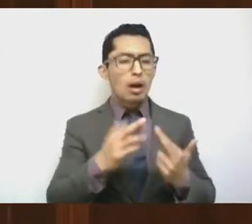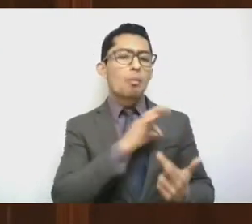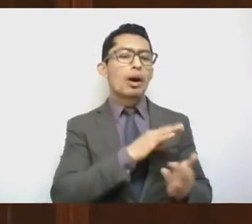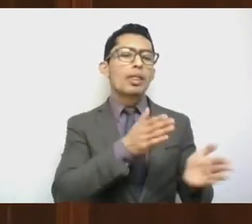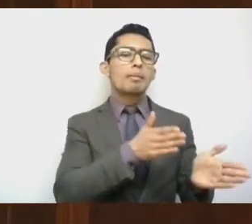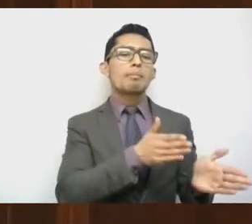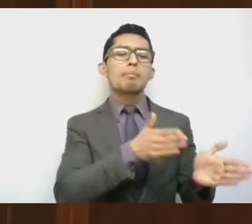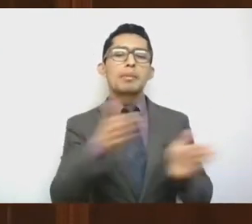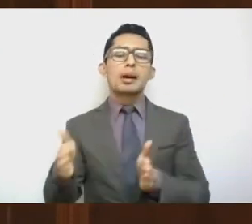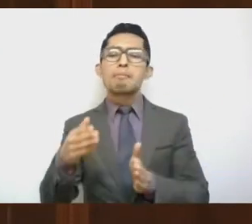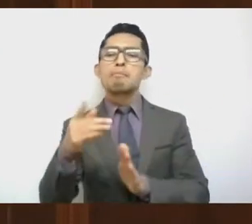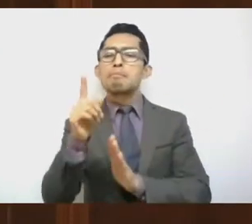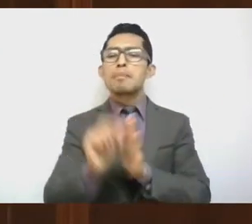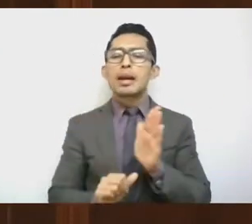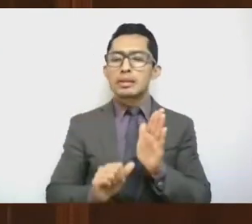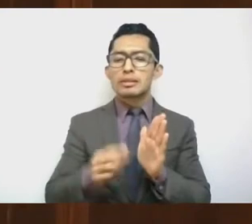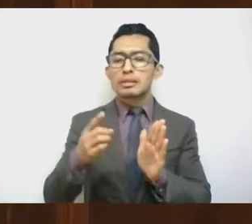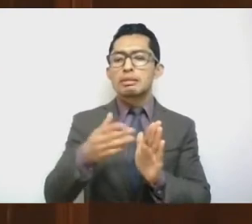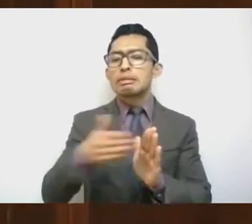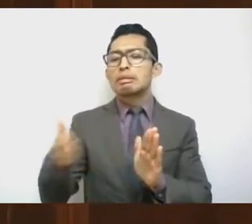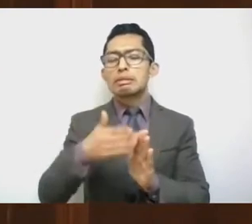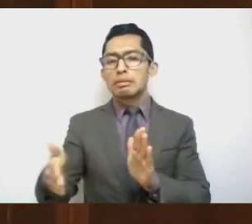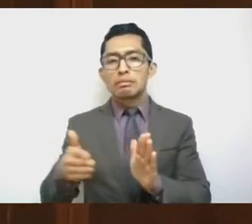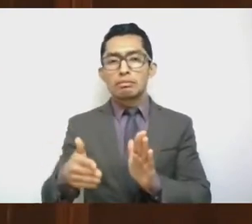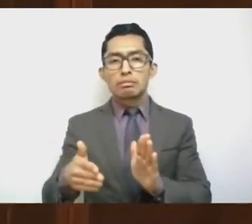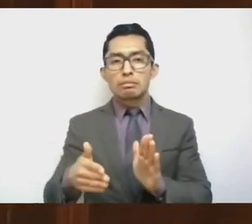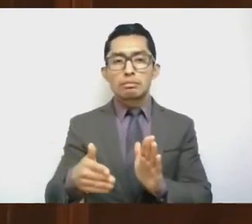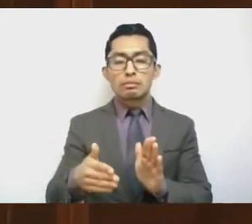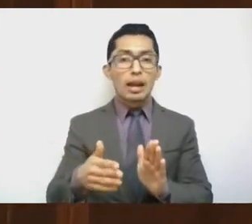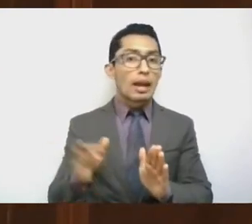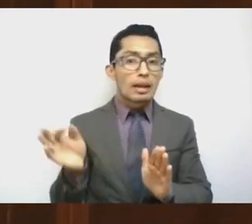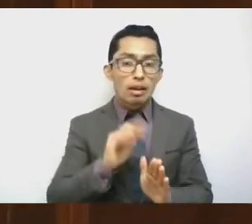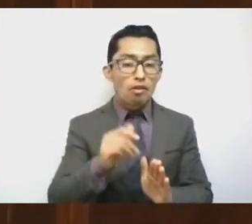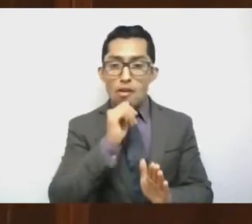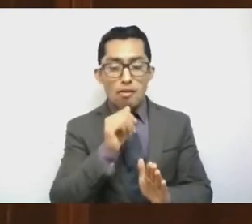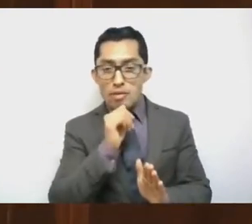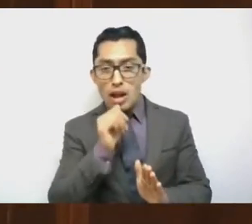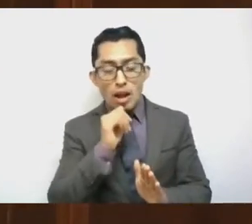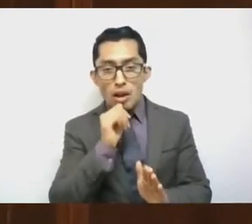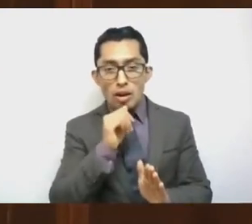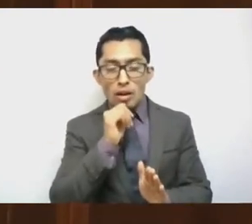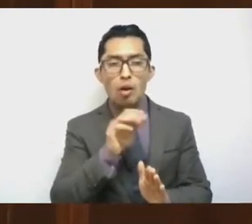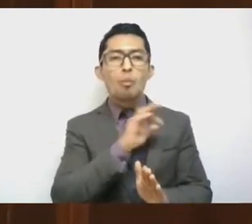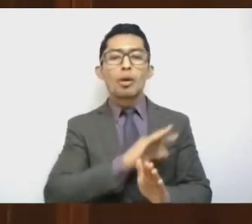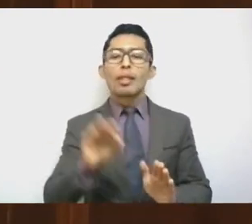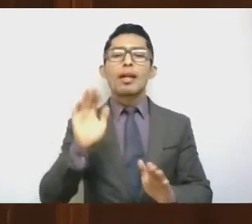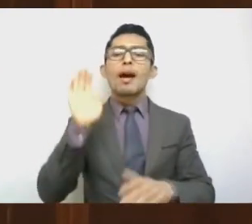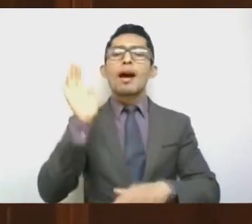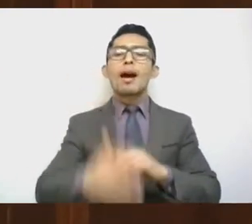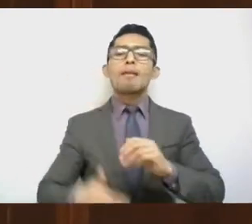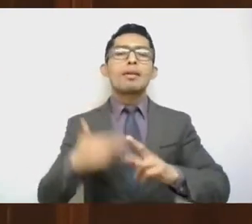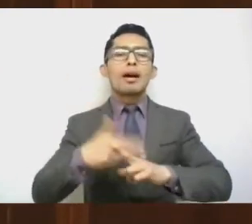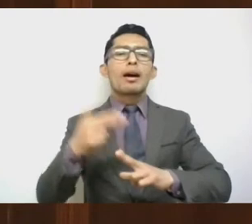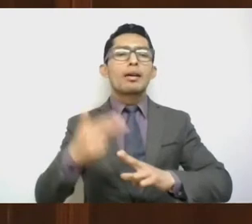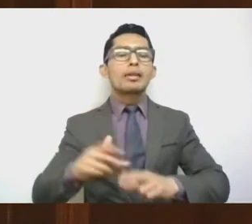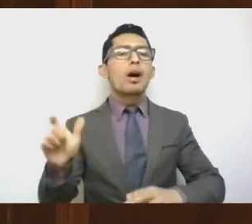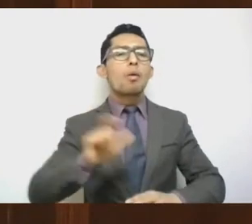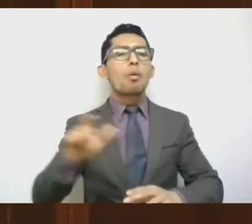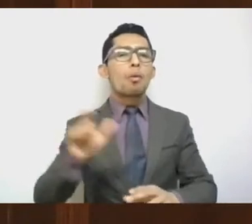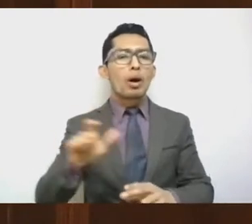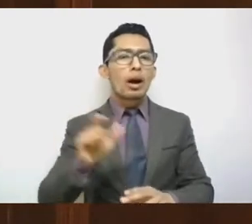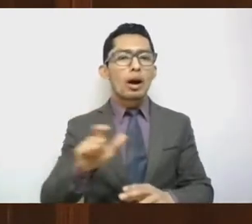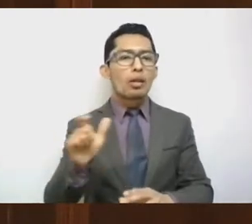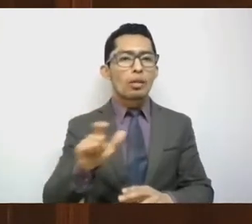resta de este mes, y si aún no hay condiciones, podemos concluirlo antes de que